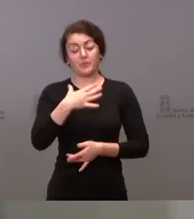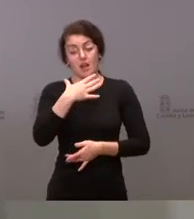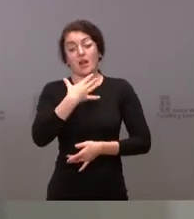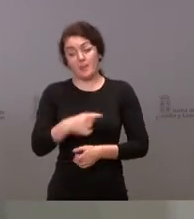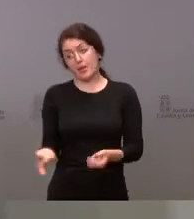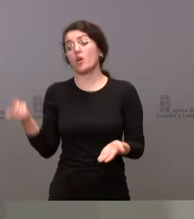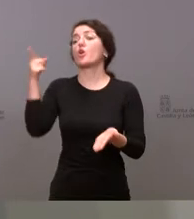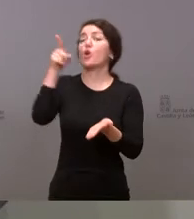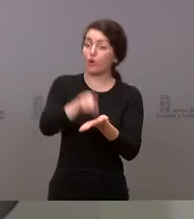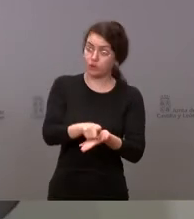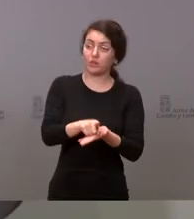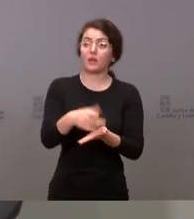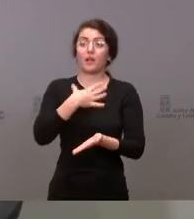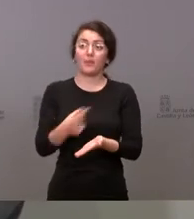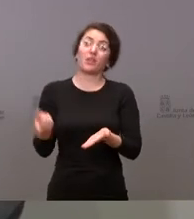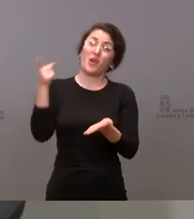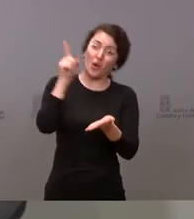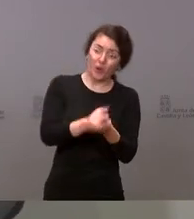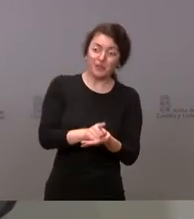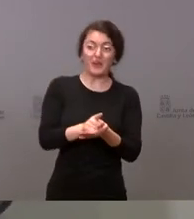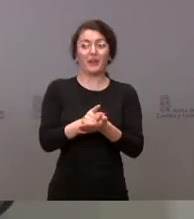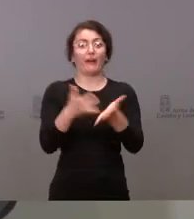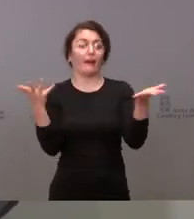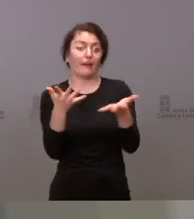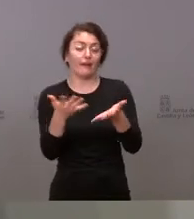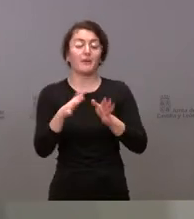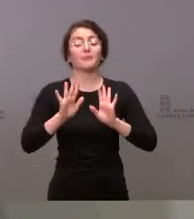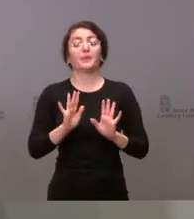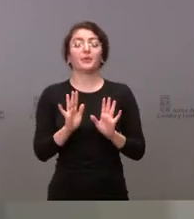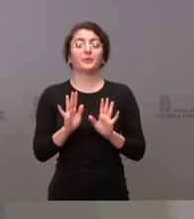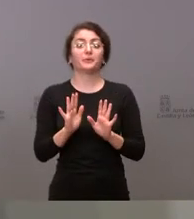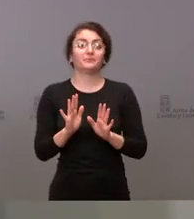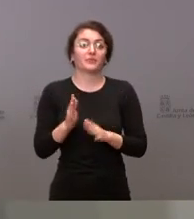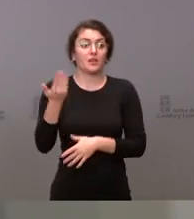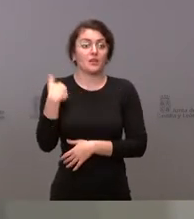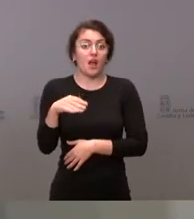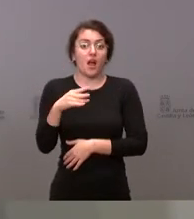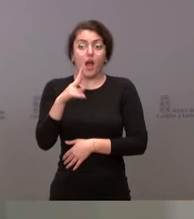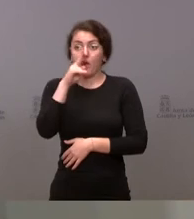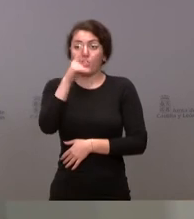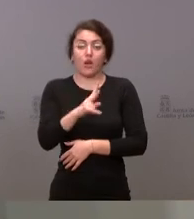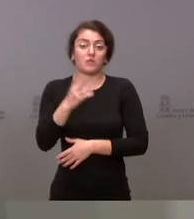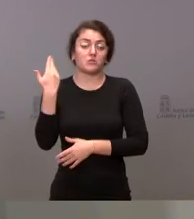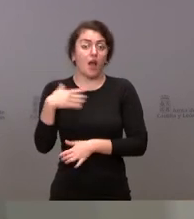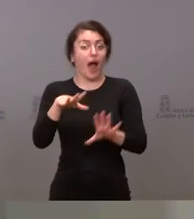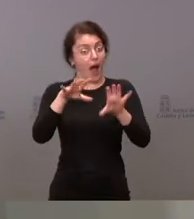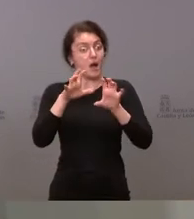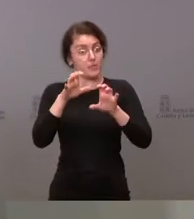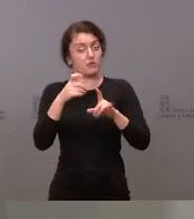podemos volver a estar en un lío, sí. Pero bueno, llevamos dos años, ya hemos aprendido unas cuantas cosas.